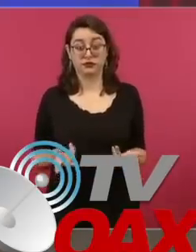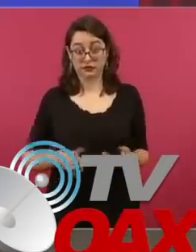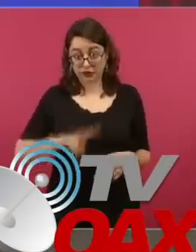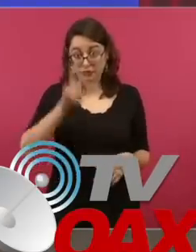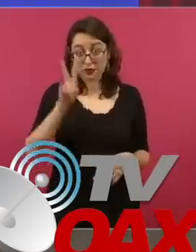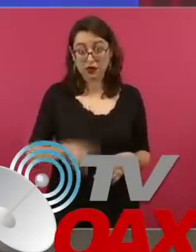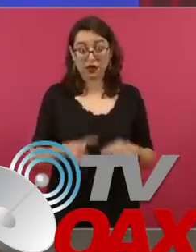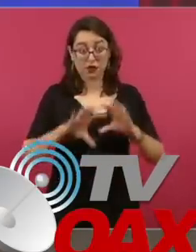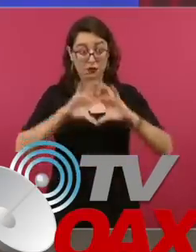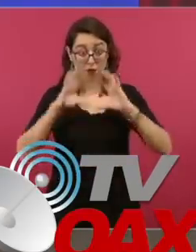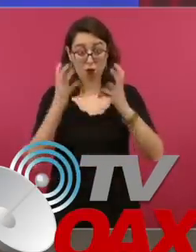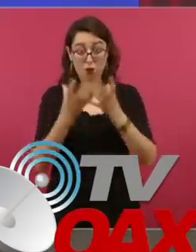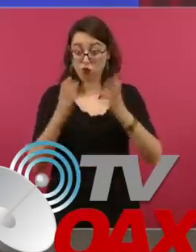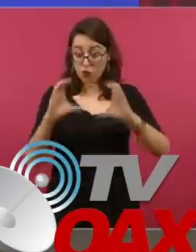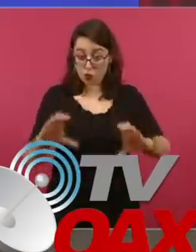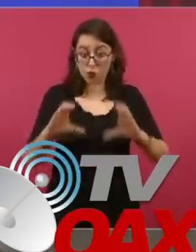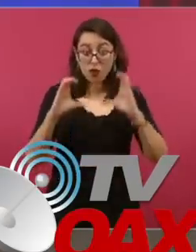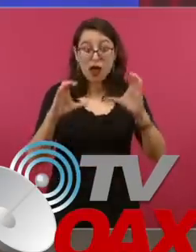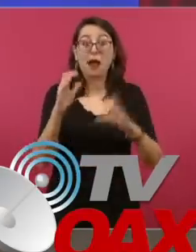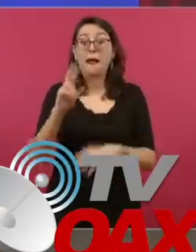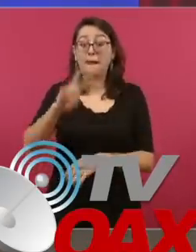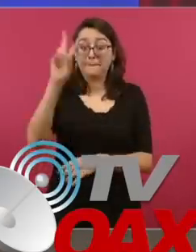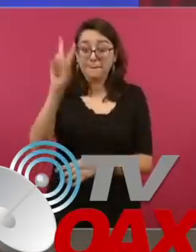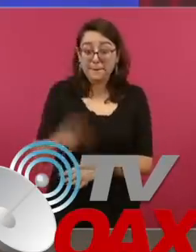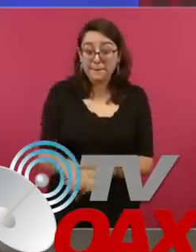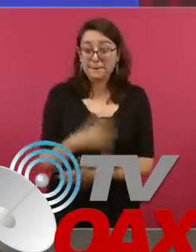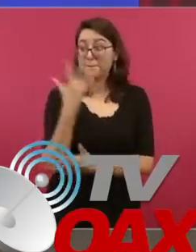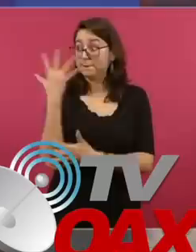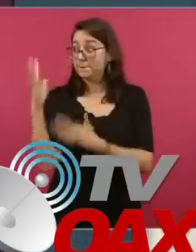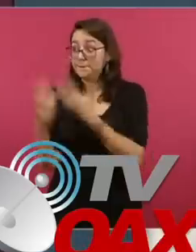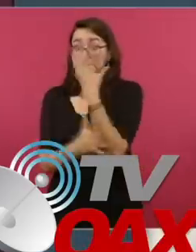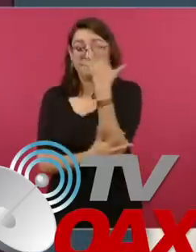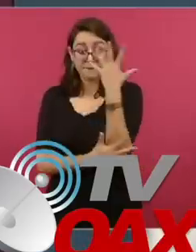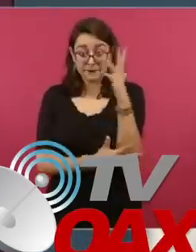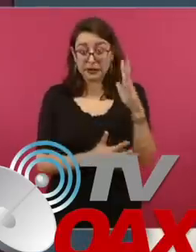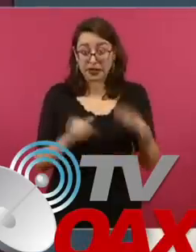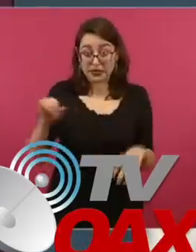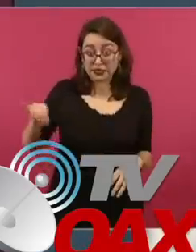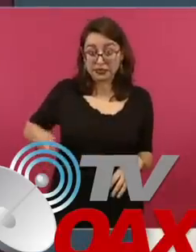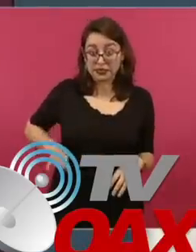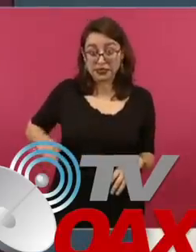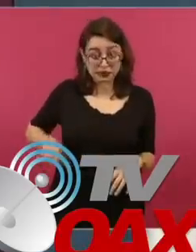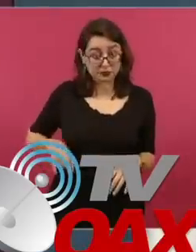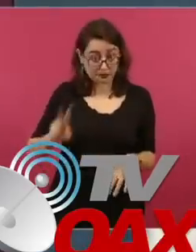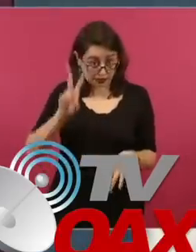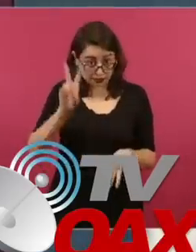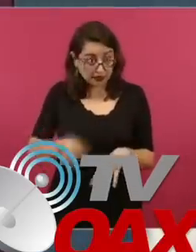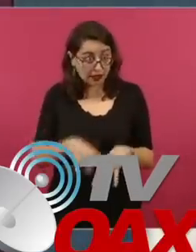si no es demagogia,